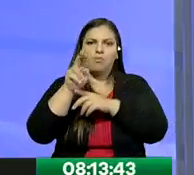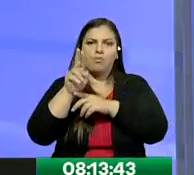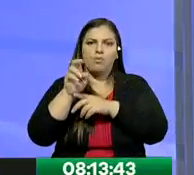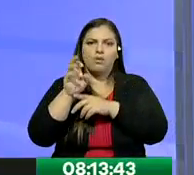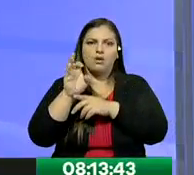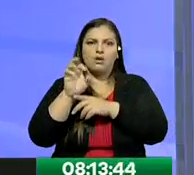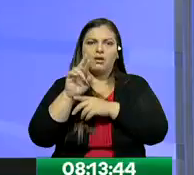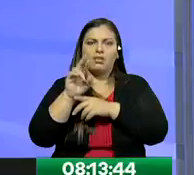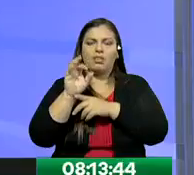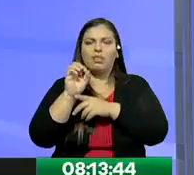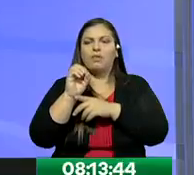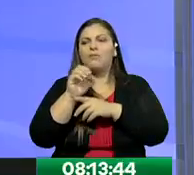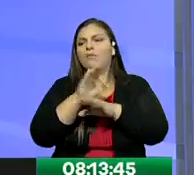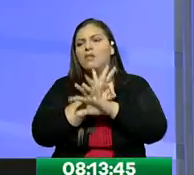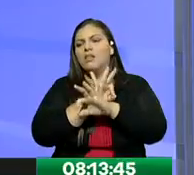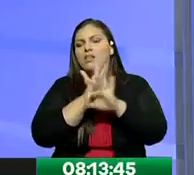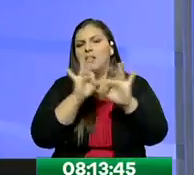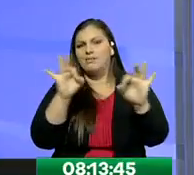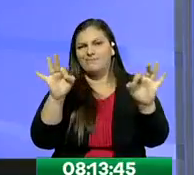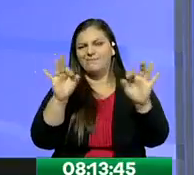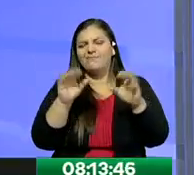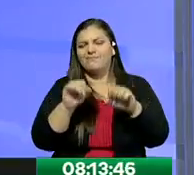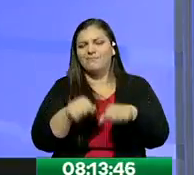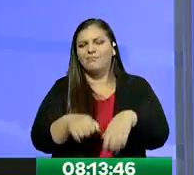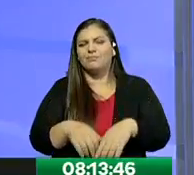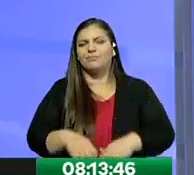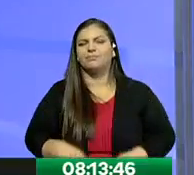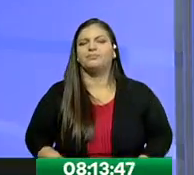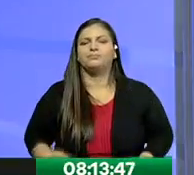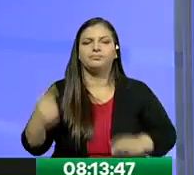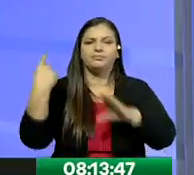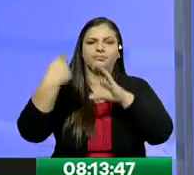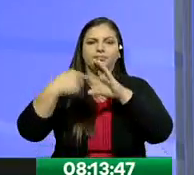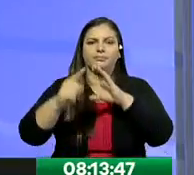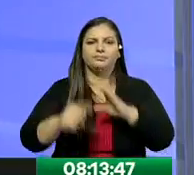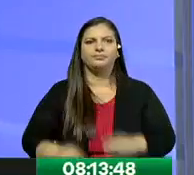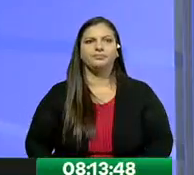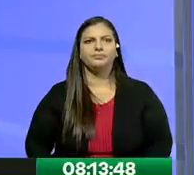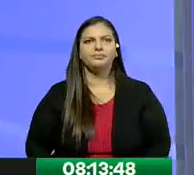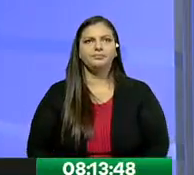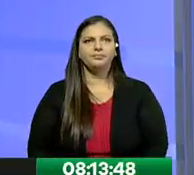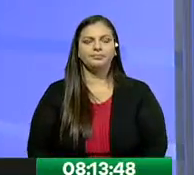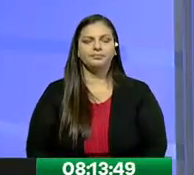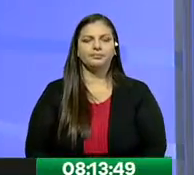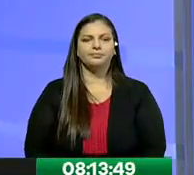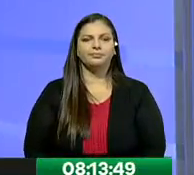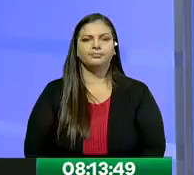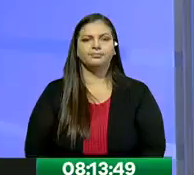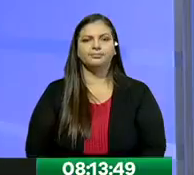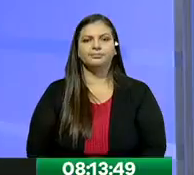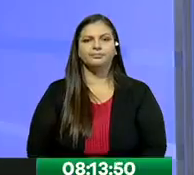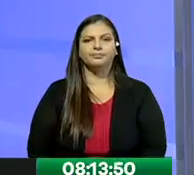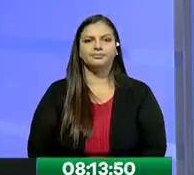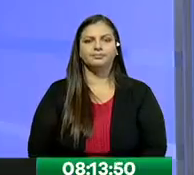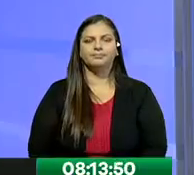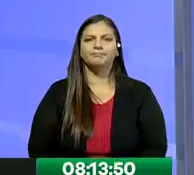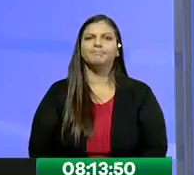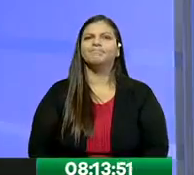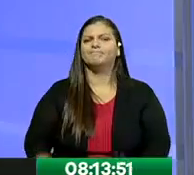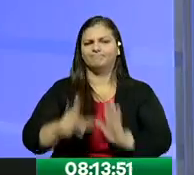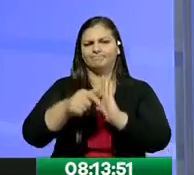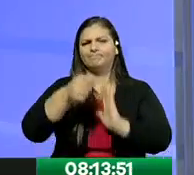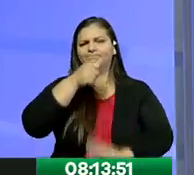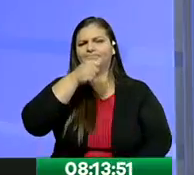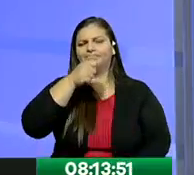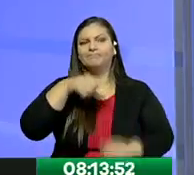con esta campaña agresiva para evitar que se bote basura en las calles. Jorge, más adelante contigo, ahí están nuestros números del